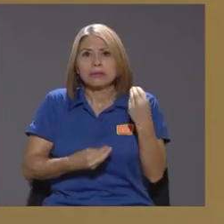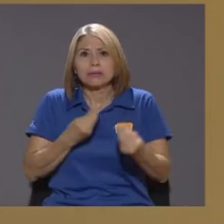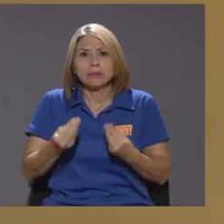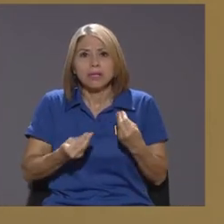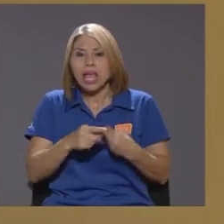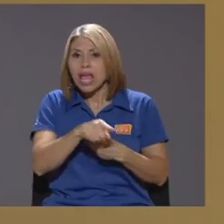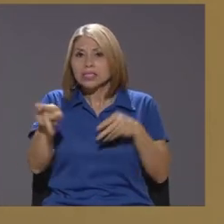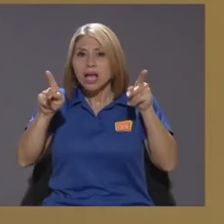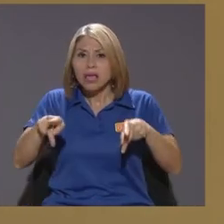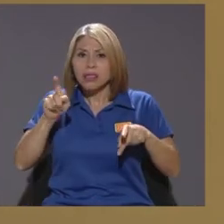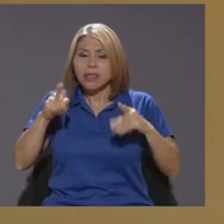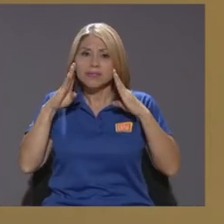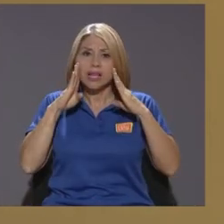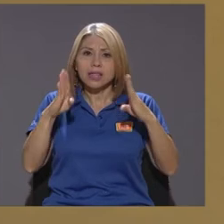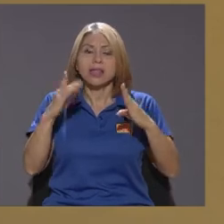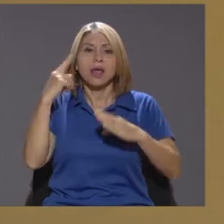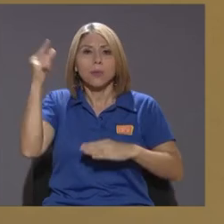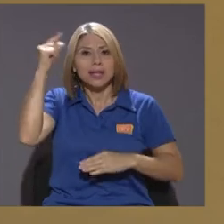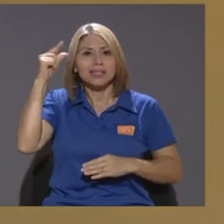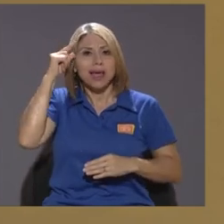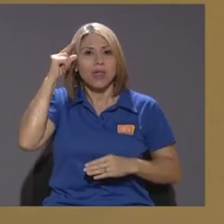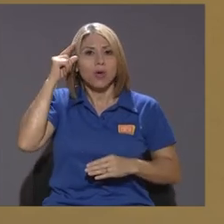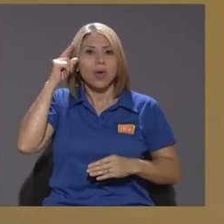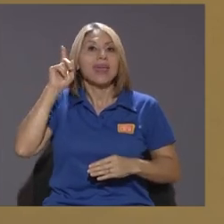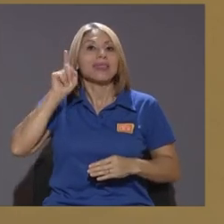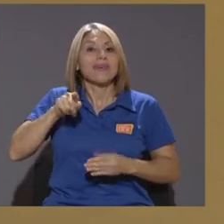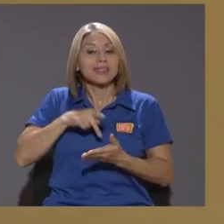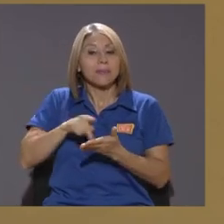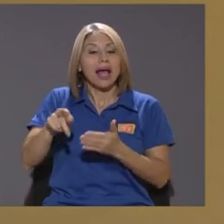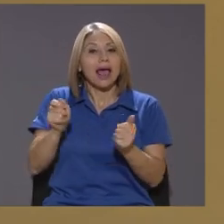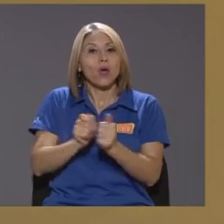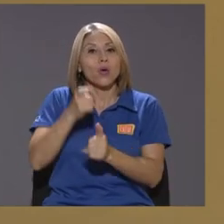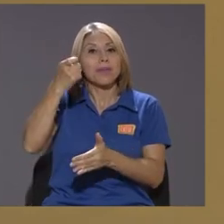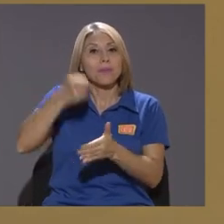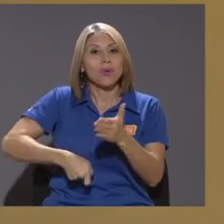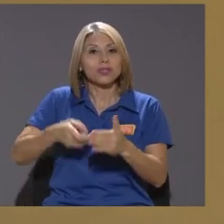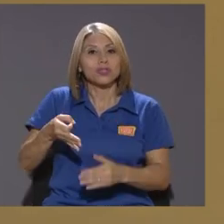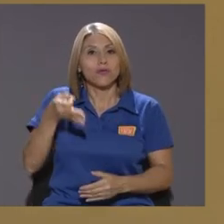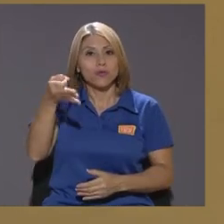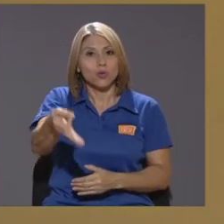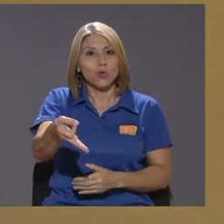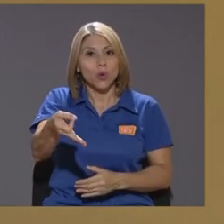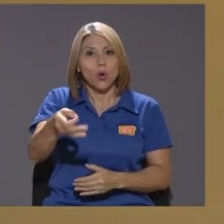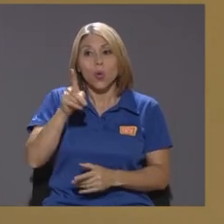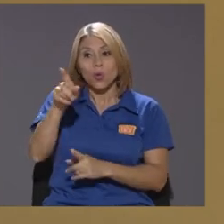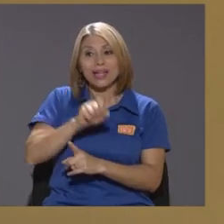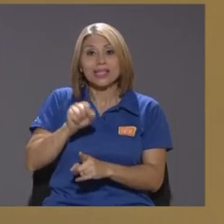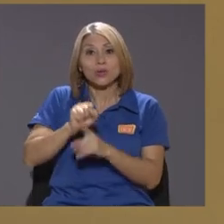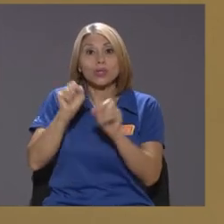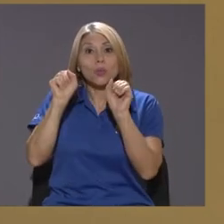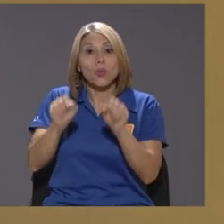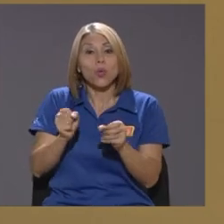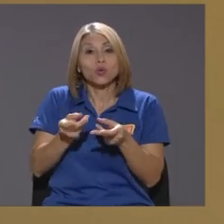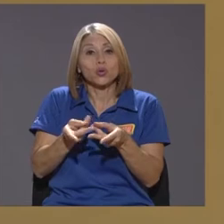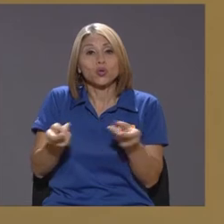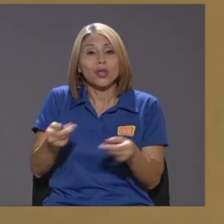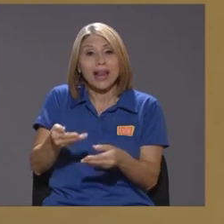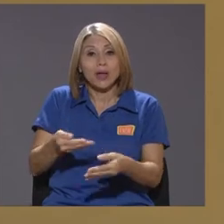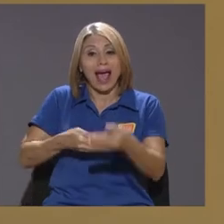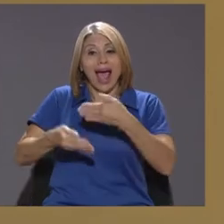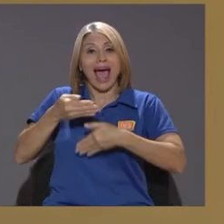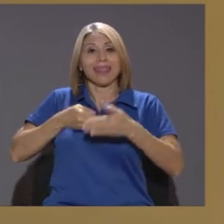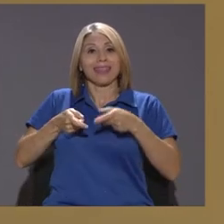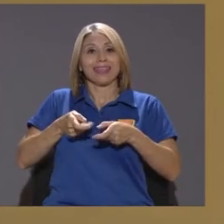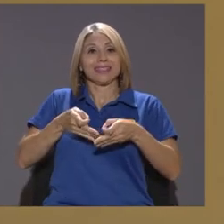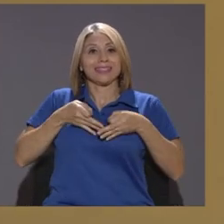por el Estado y va a tener que ser pagada por impuestos en un futuro en una situación que se puede haber remediado mucho antes si mantenemos vivos los regímenes